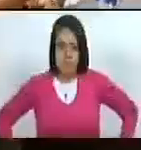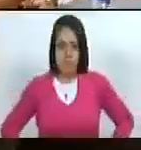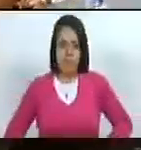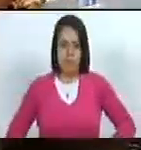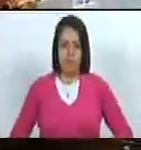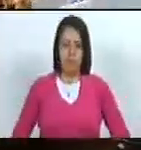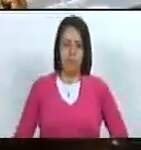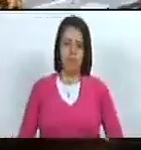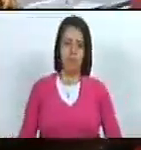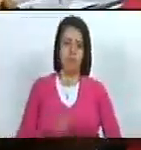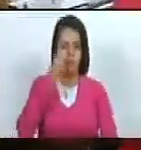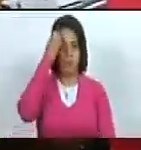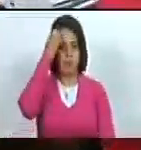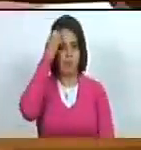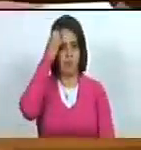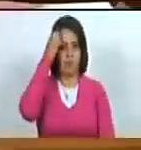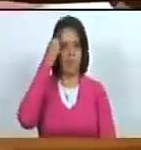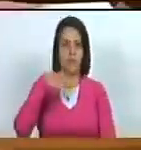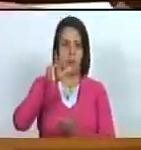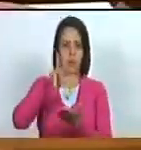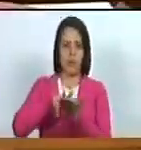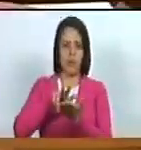aprobado por unanimidad